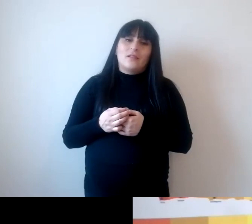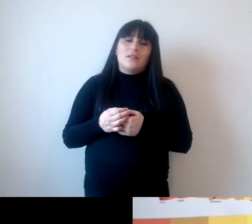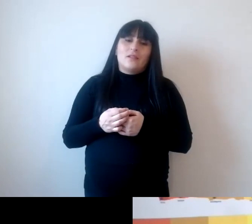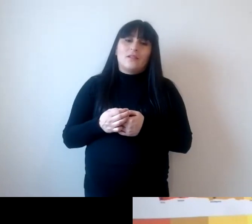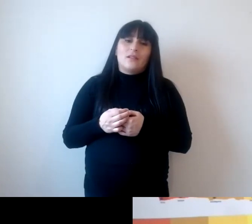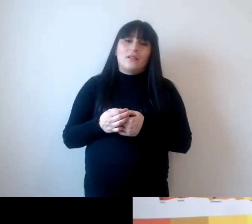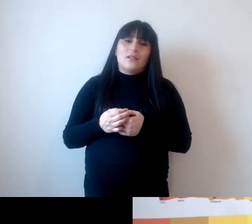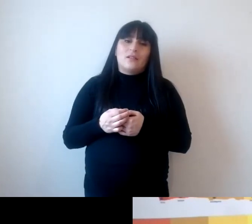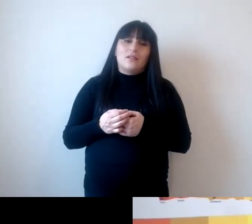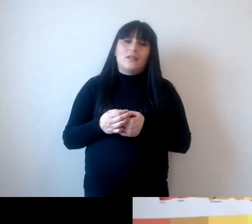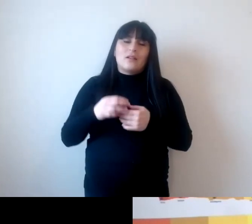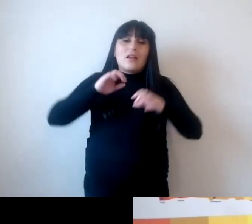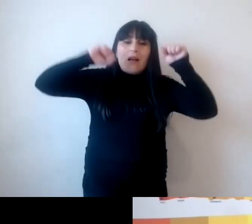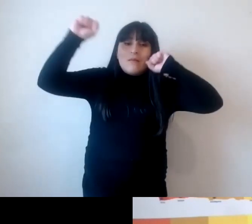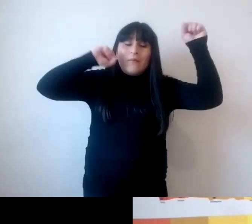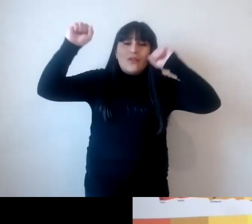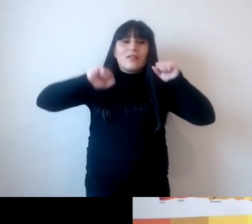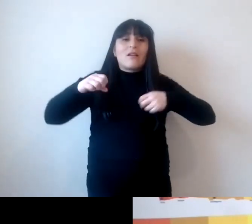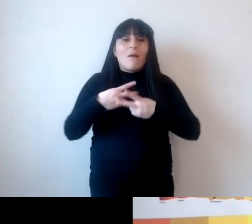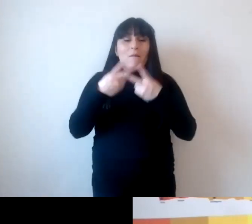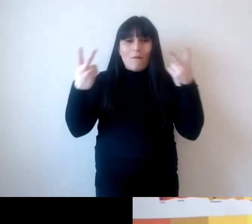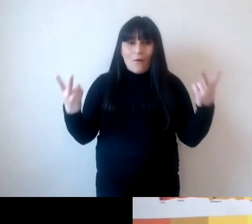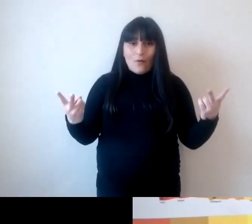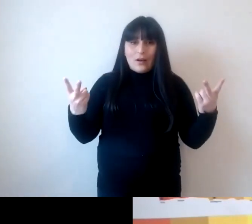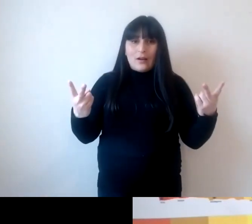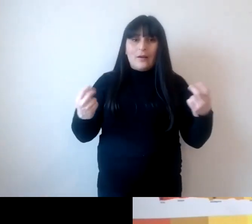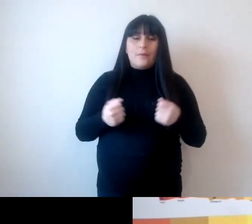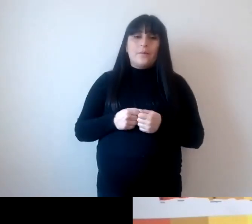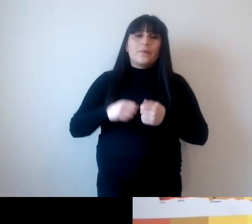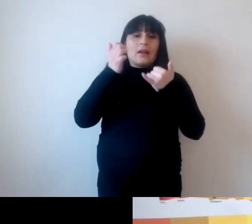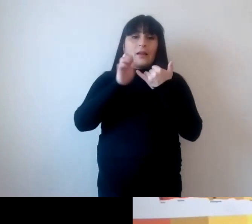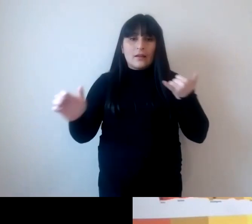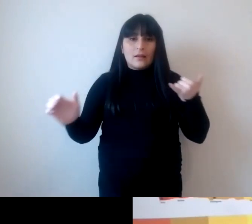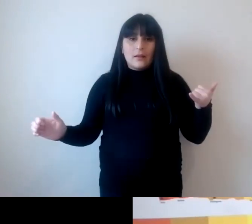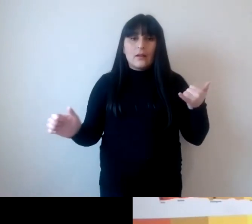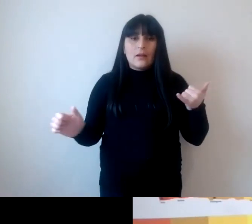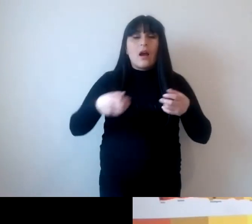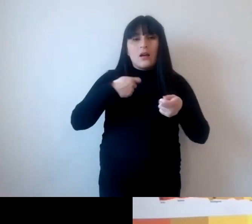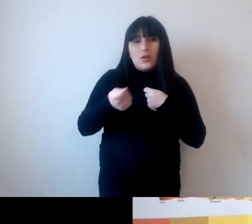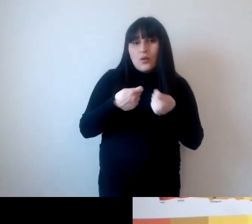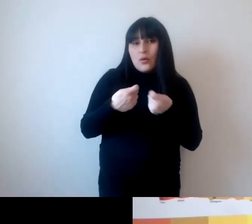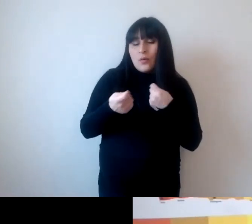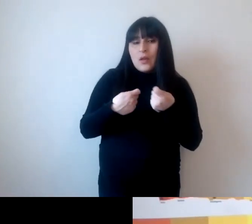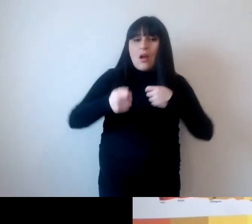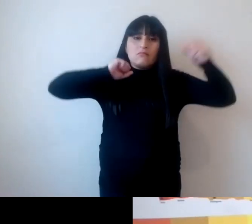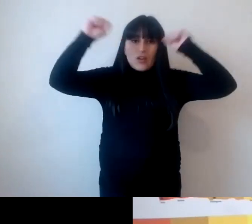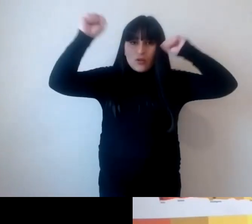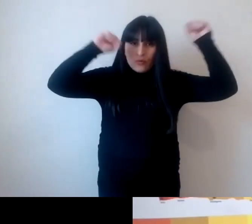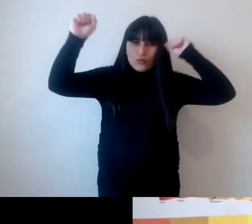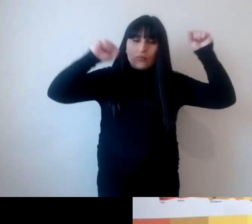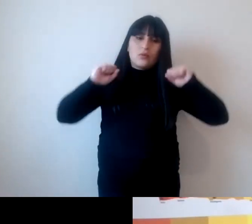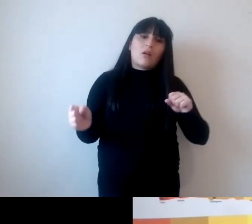en las políticas públicas fundamentalmente energía economía industria producción